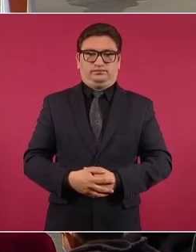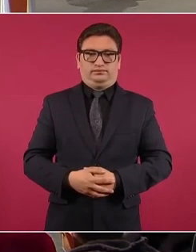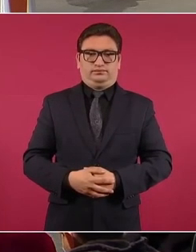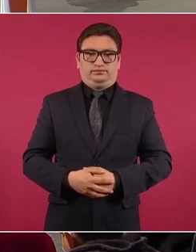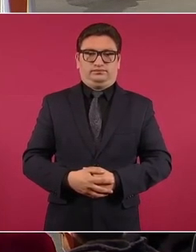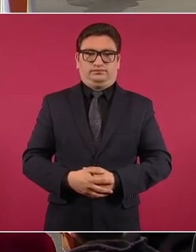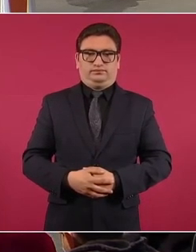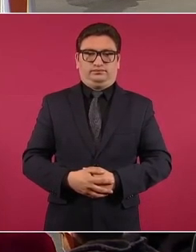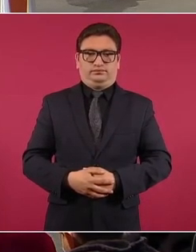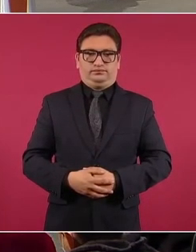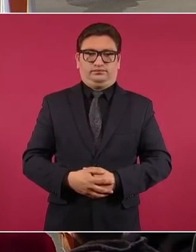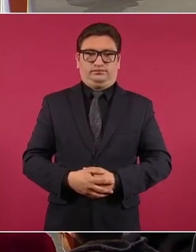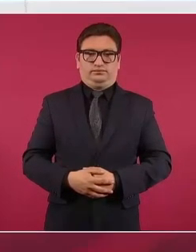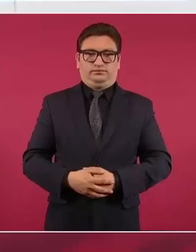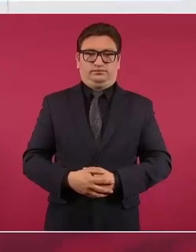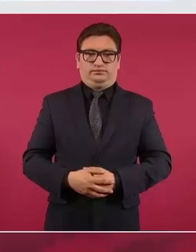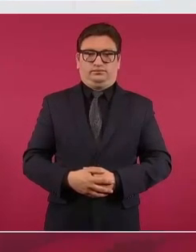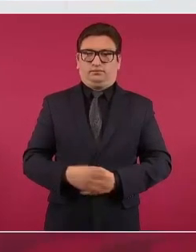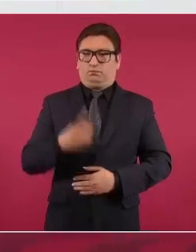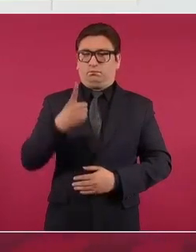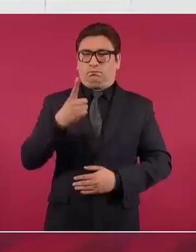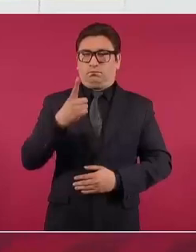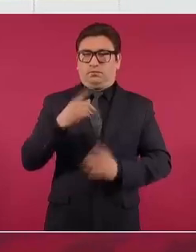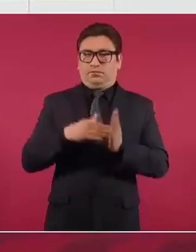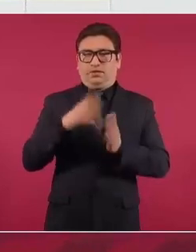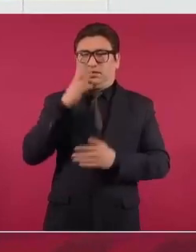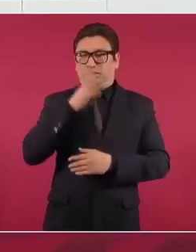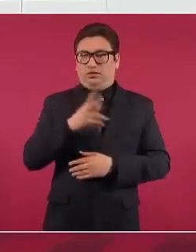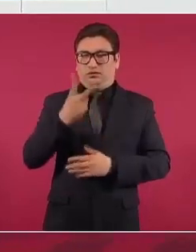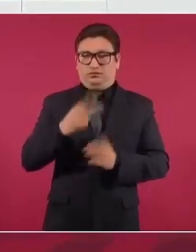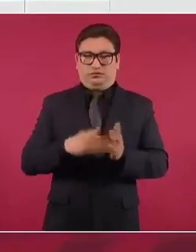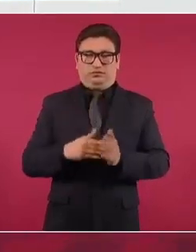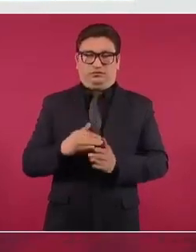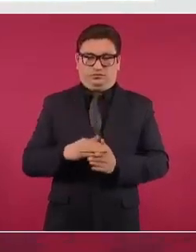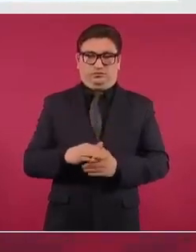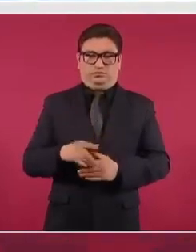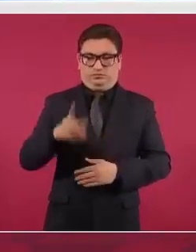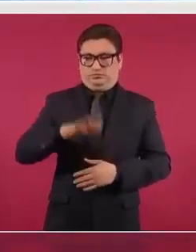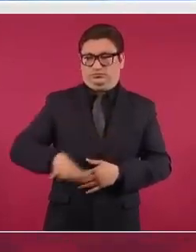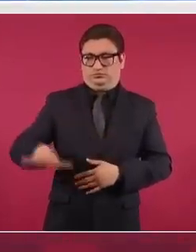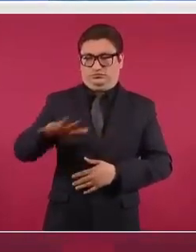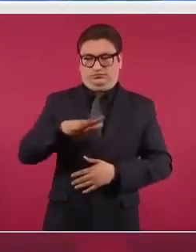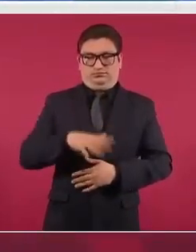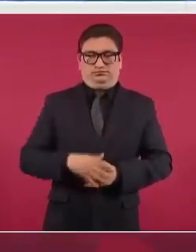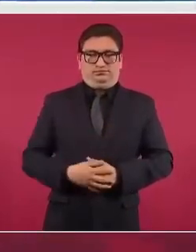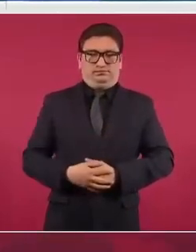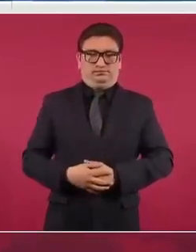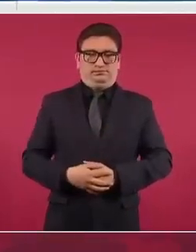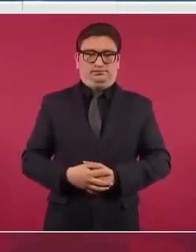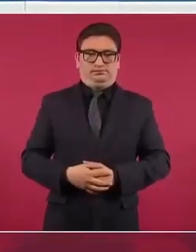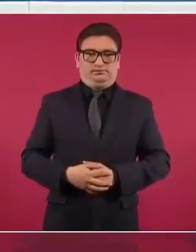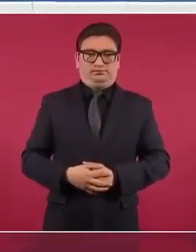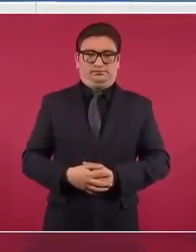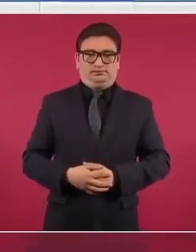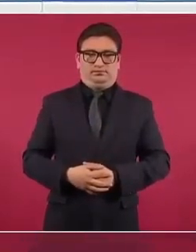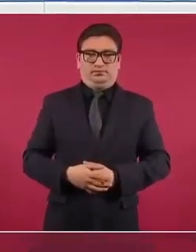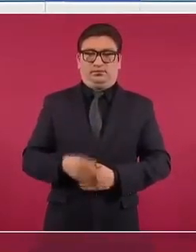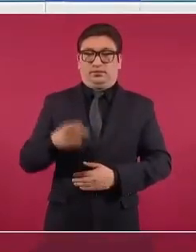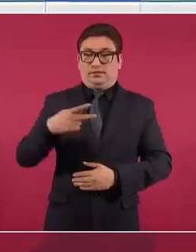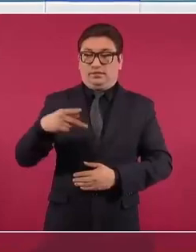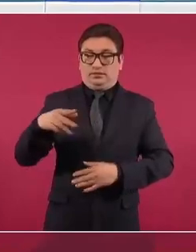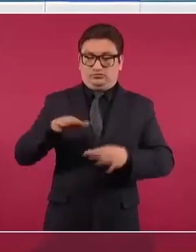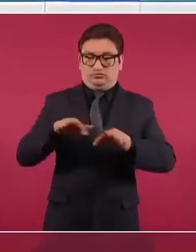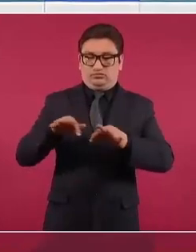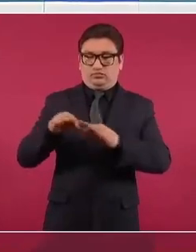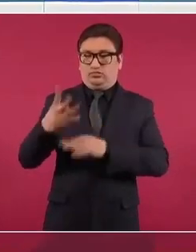Son mil, casi dos mil sujetos agrarios que están trabajando